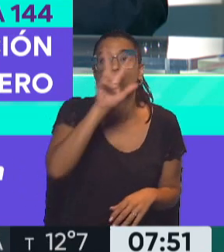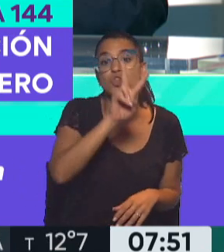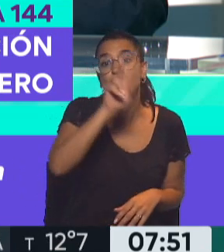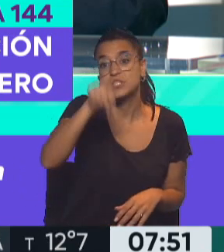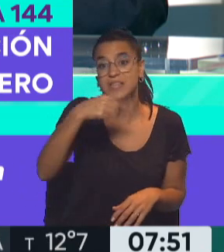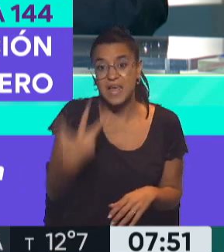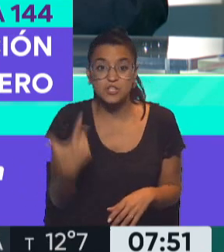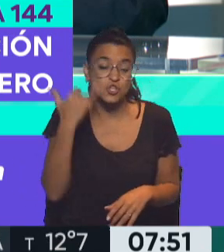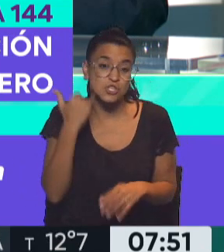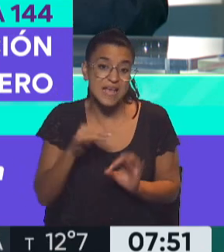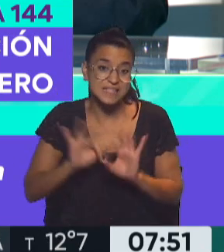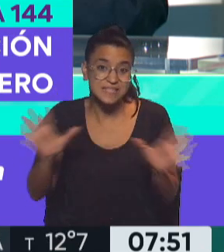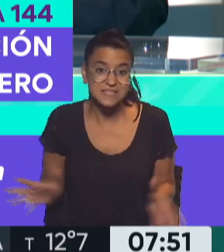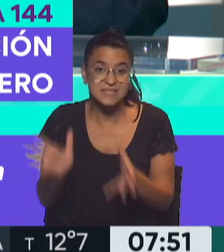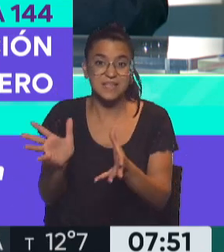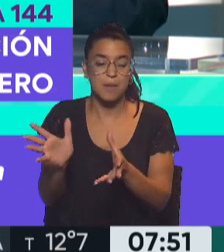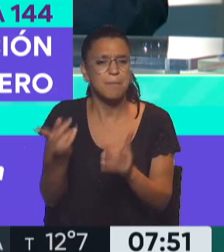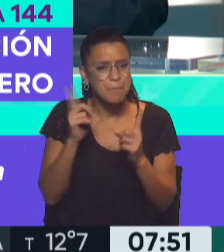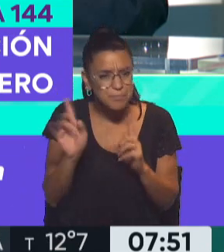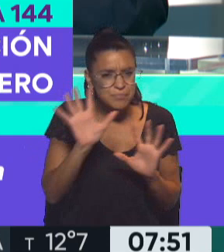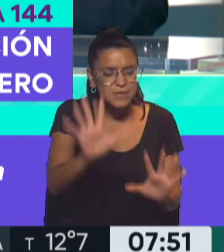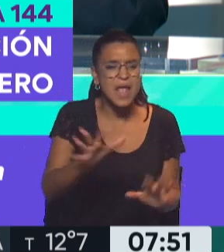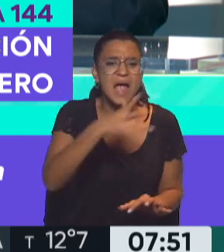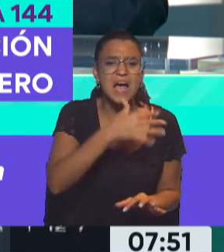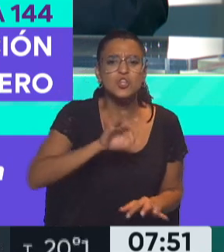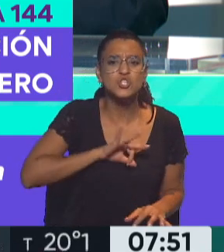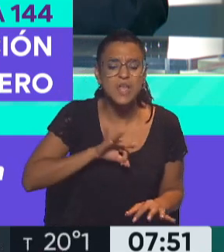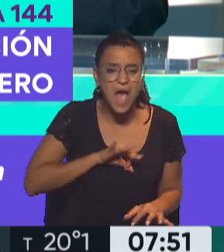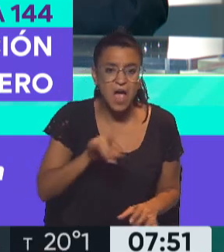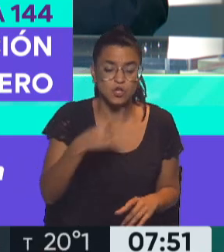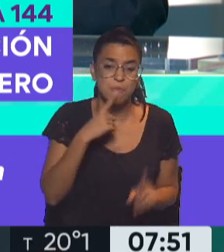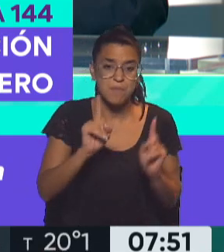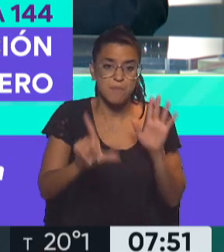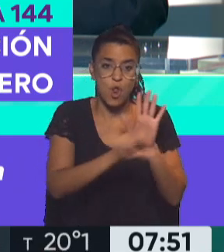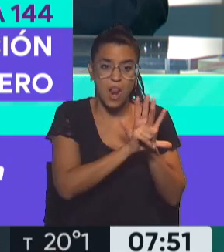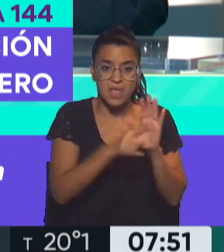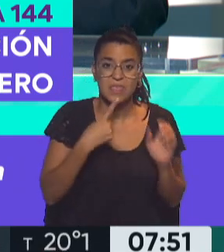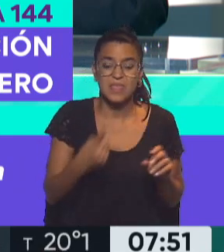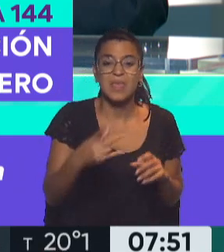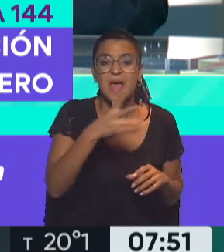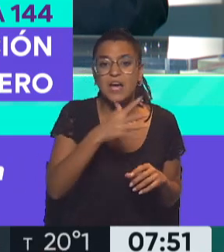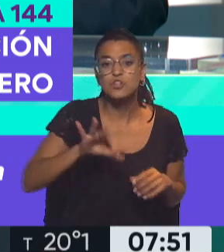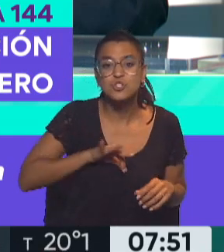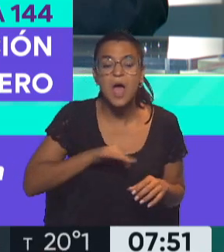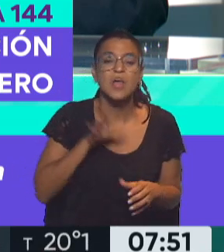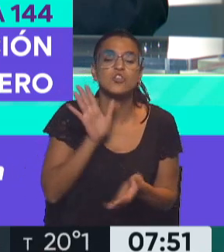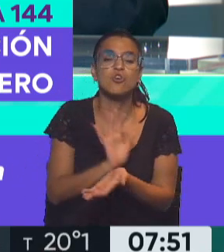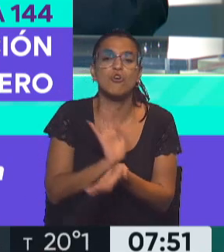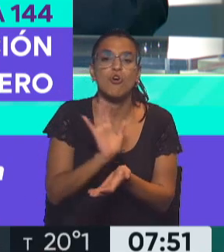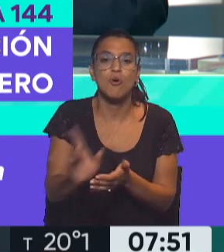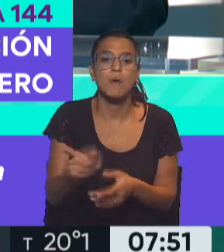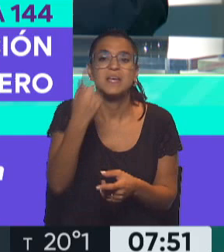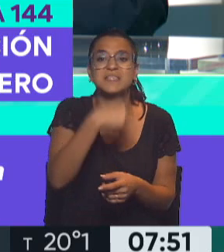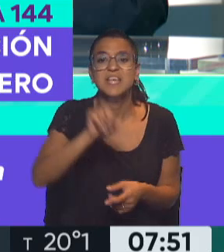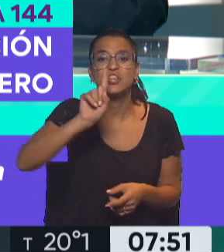pretendían salir. O sea, que con 14 años en esta ley que le aplicaron era lo que pagaba por